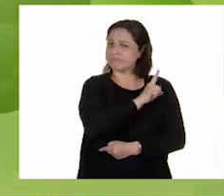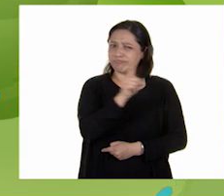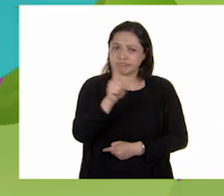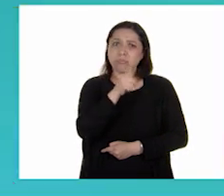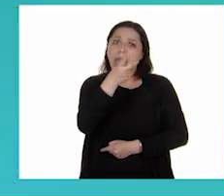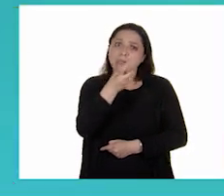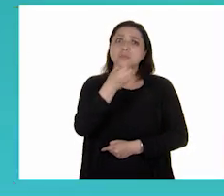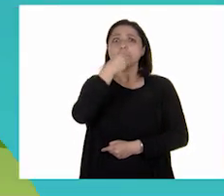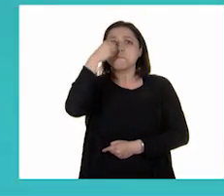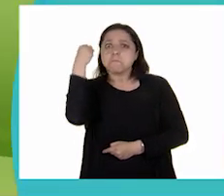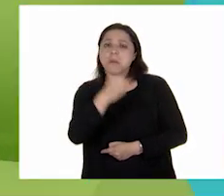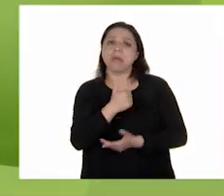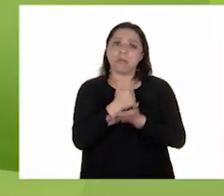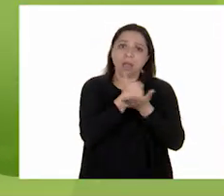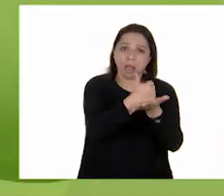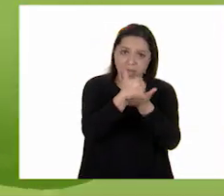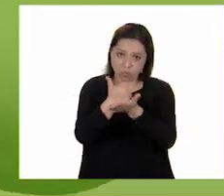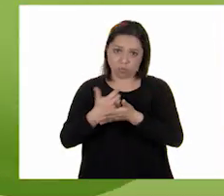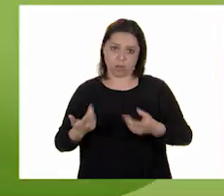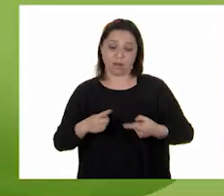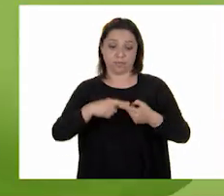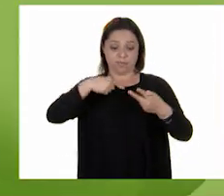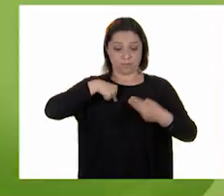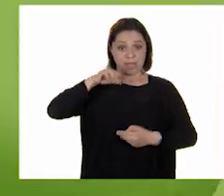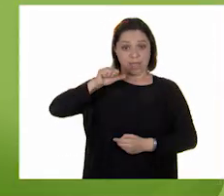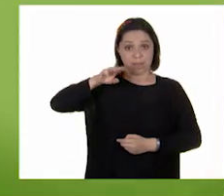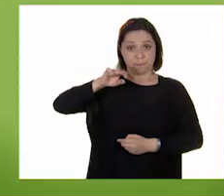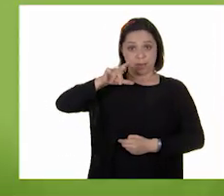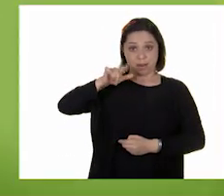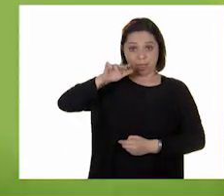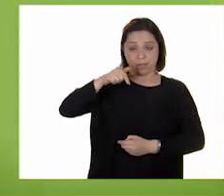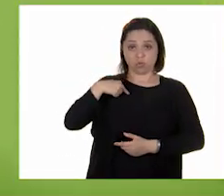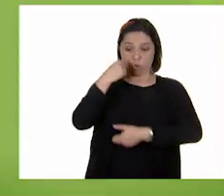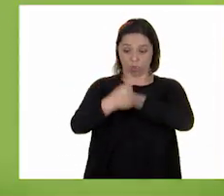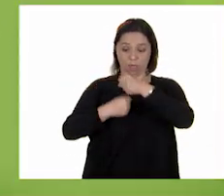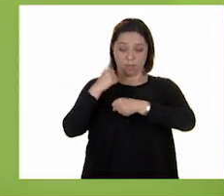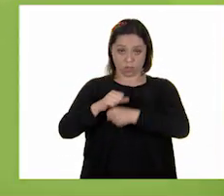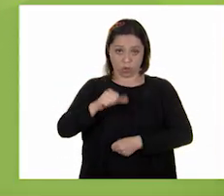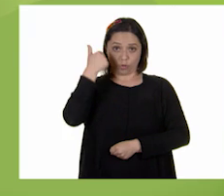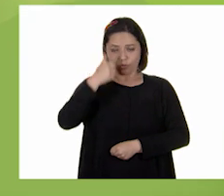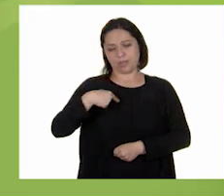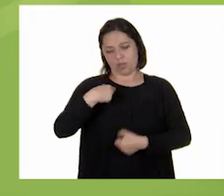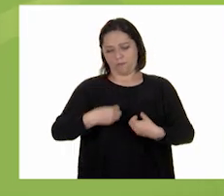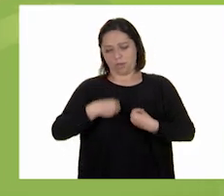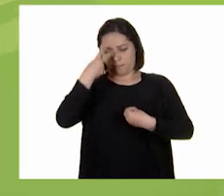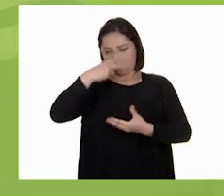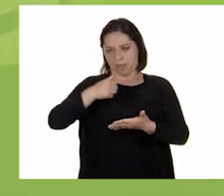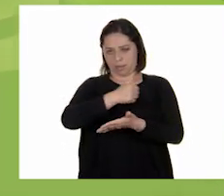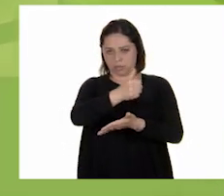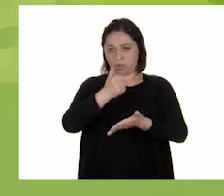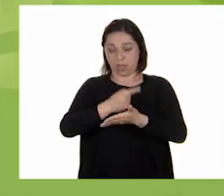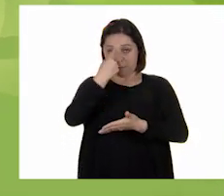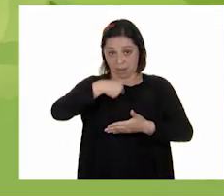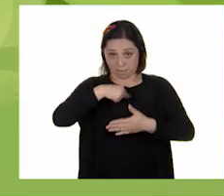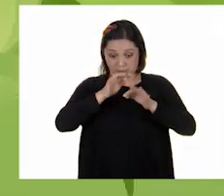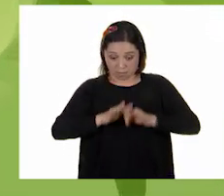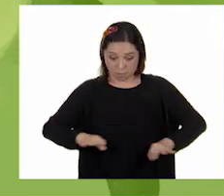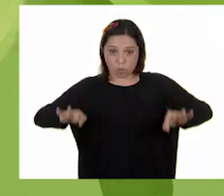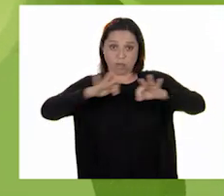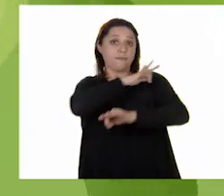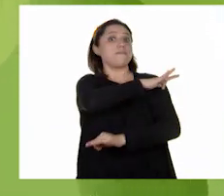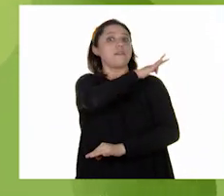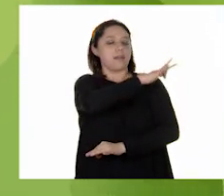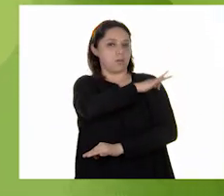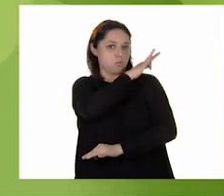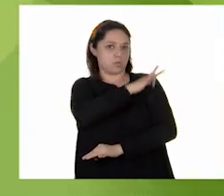ayudará mucho. Hola, me llamo Emiliano, tengo 11 años y vivo en la Ciudad de México. Para mí son importantes las vacunas